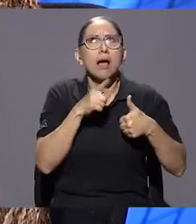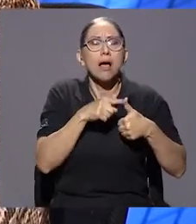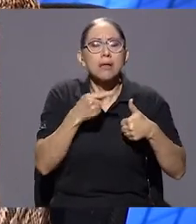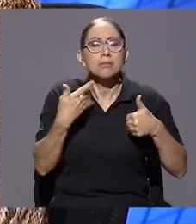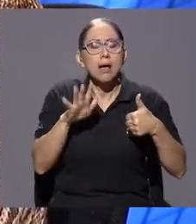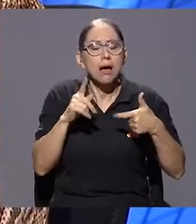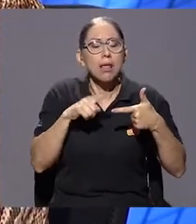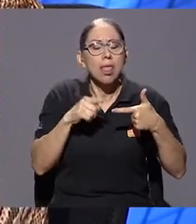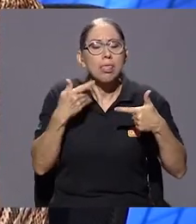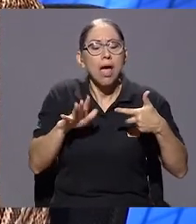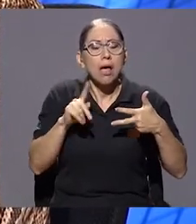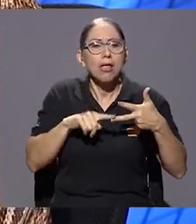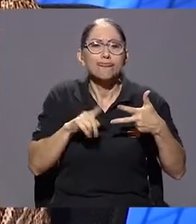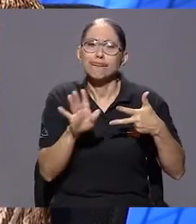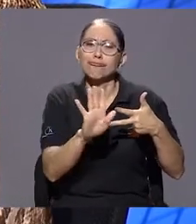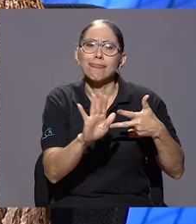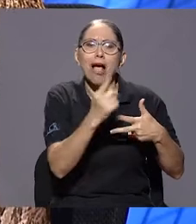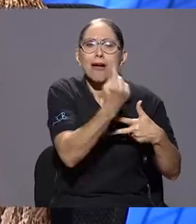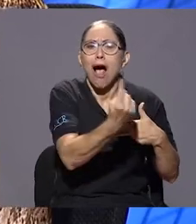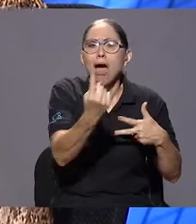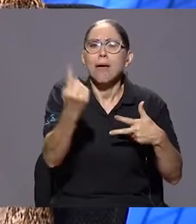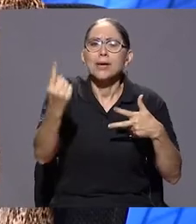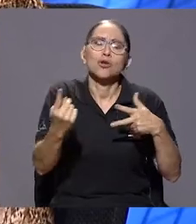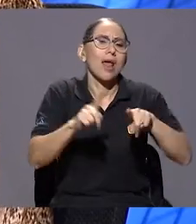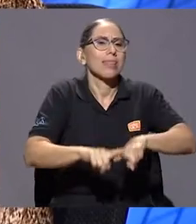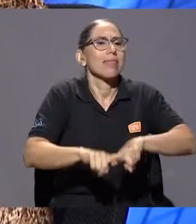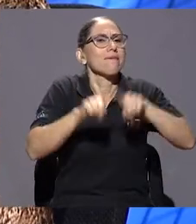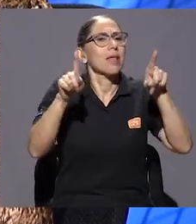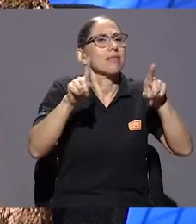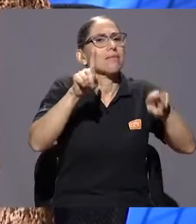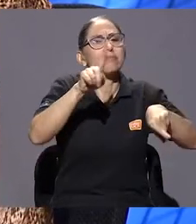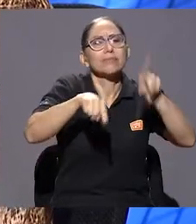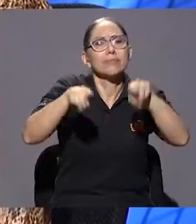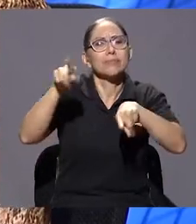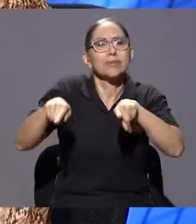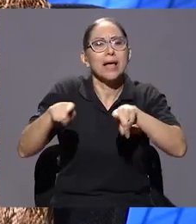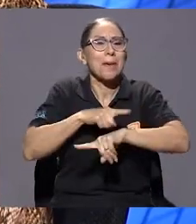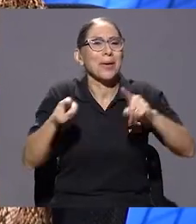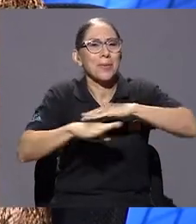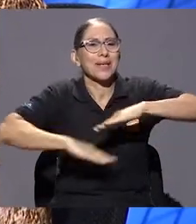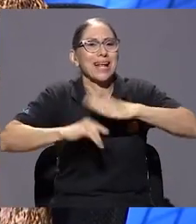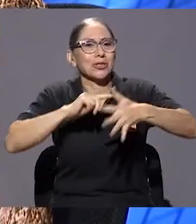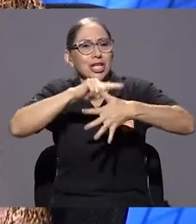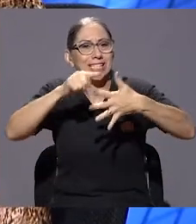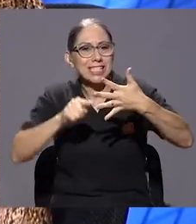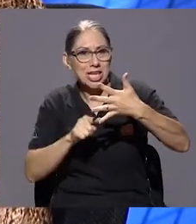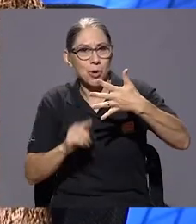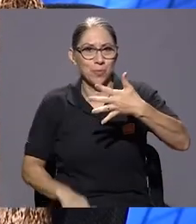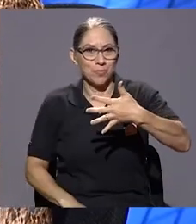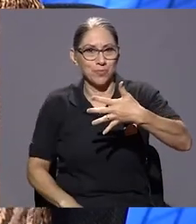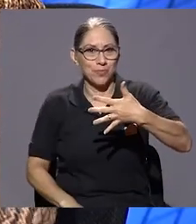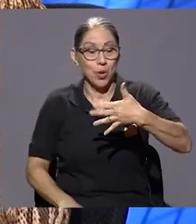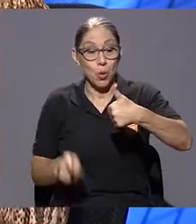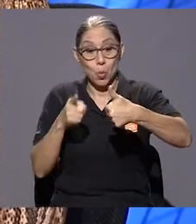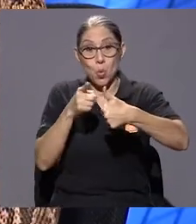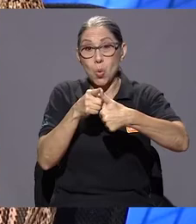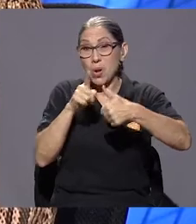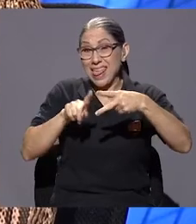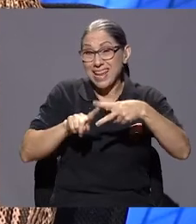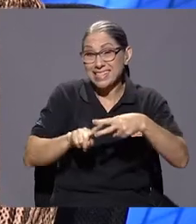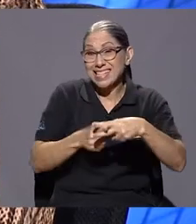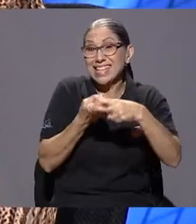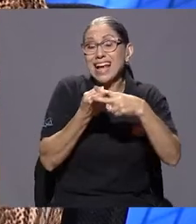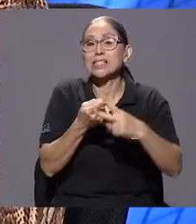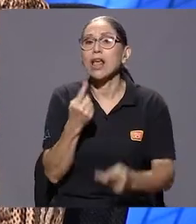persona va a vivir las etapas de manera distinta, entonces vamos a basarnos en cinco. Una de las iniciales puede ser la negación. Era lo que les comentaba en el bloque